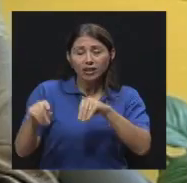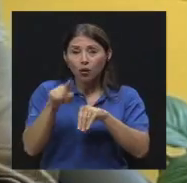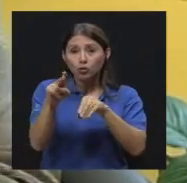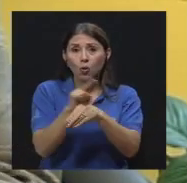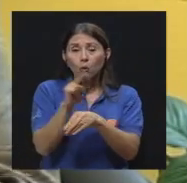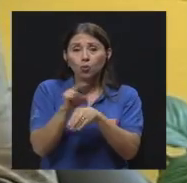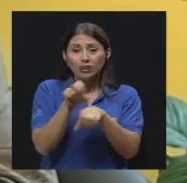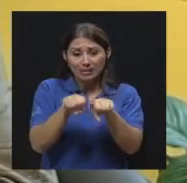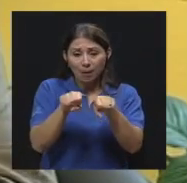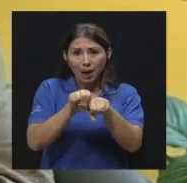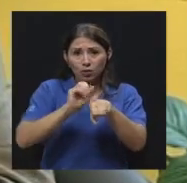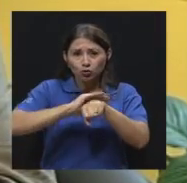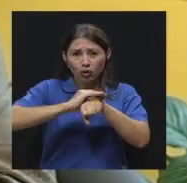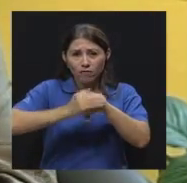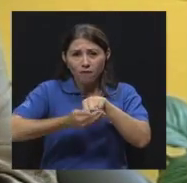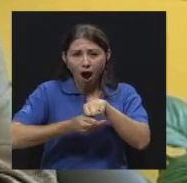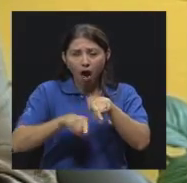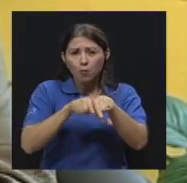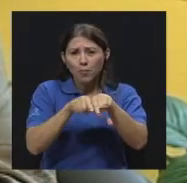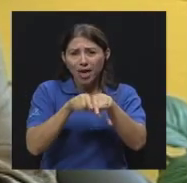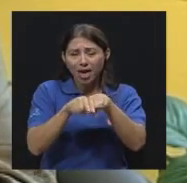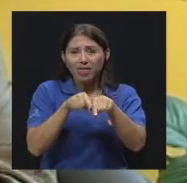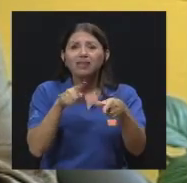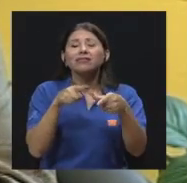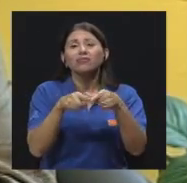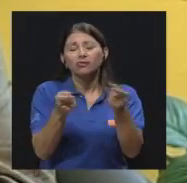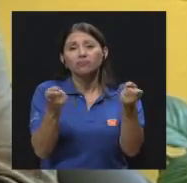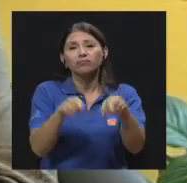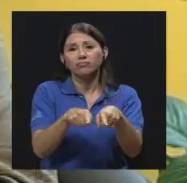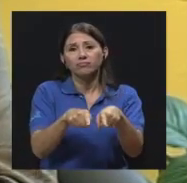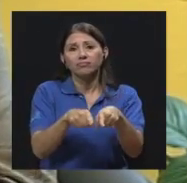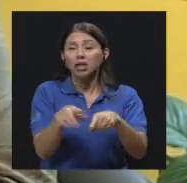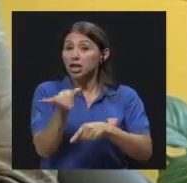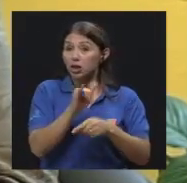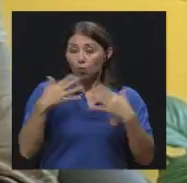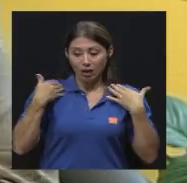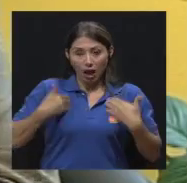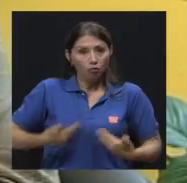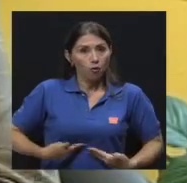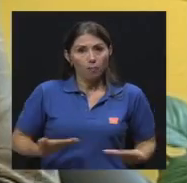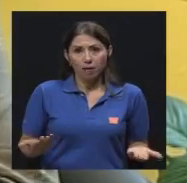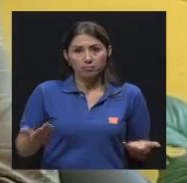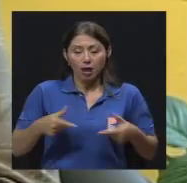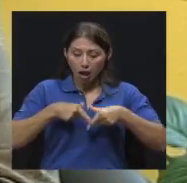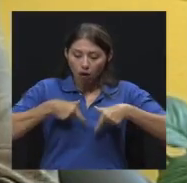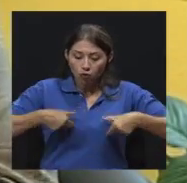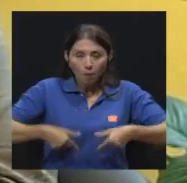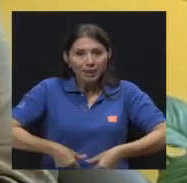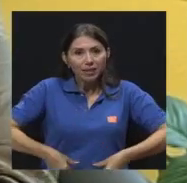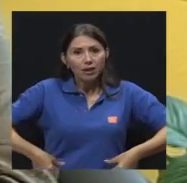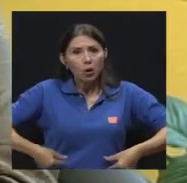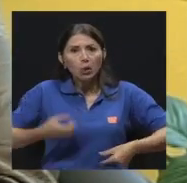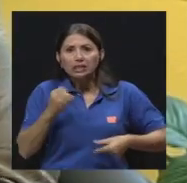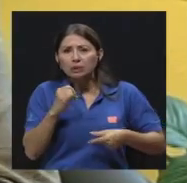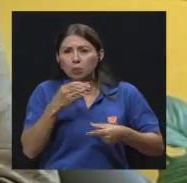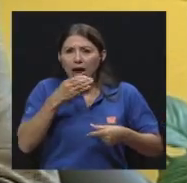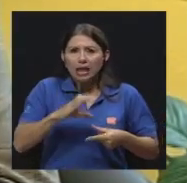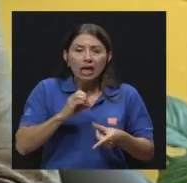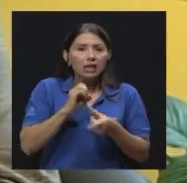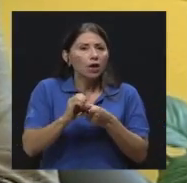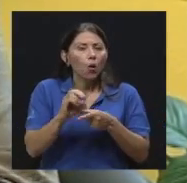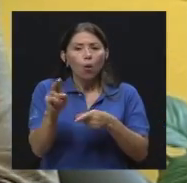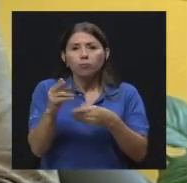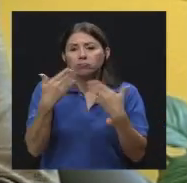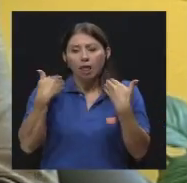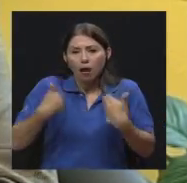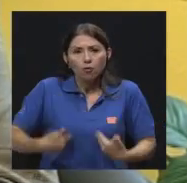gruesas o andan con medias, eso le va a favorecer a los hongos. Igual que la ropa, si la ropa interior es una ropa muy caliente o la